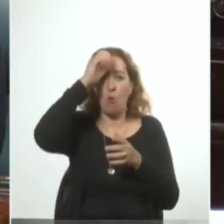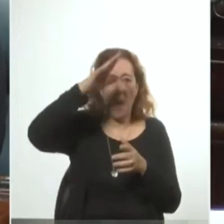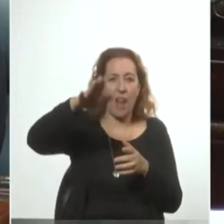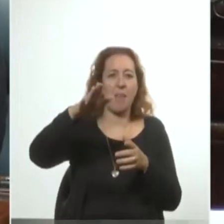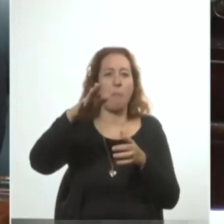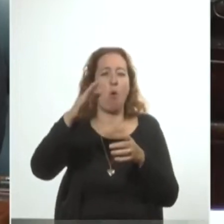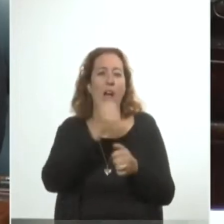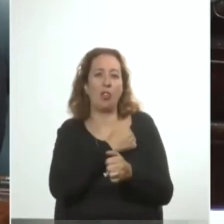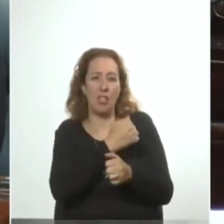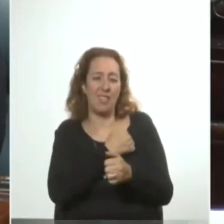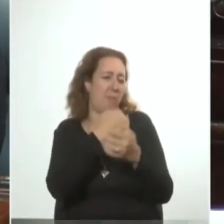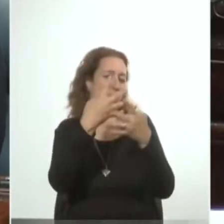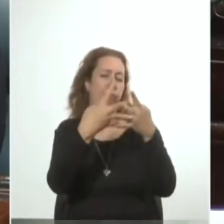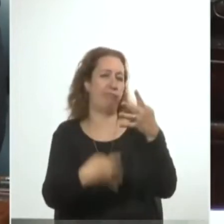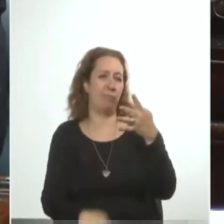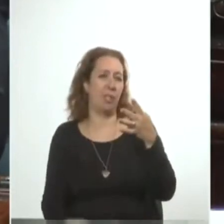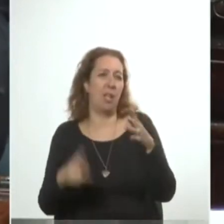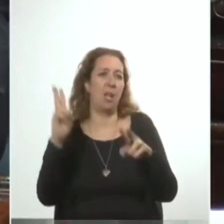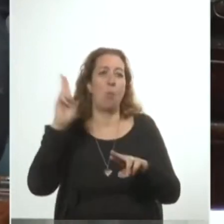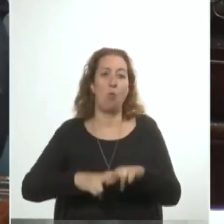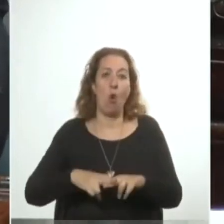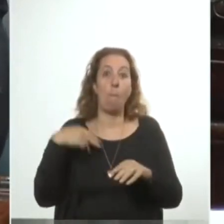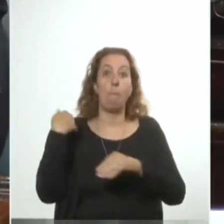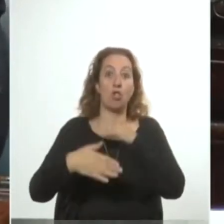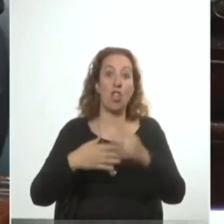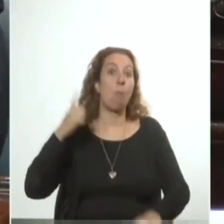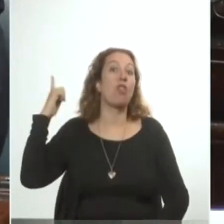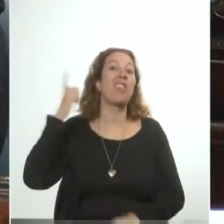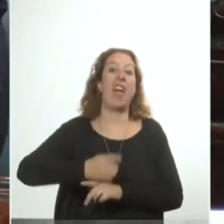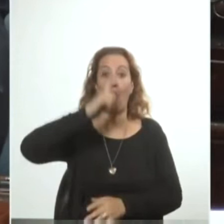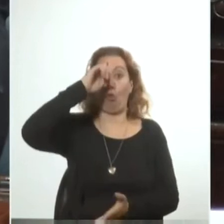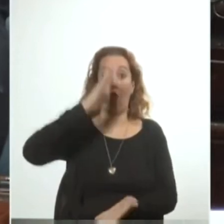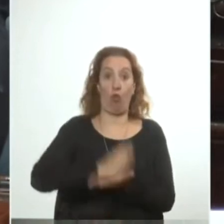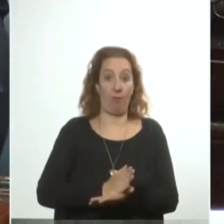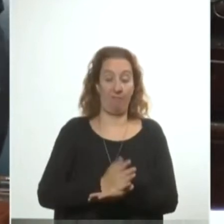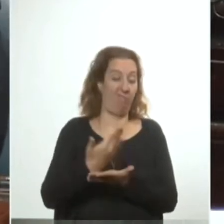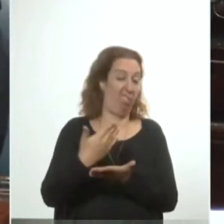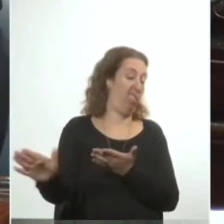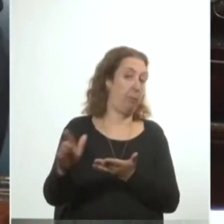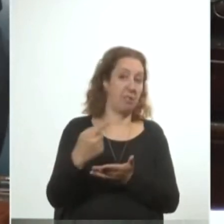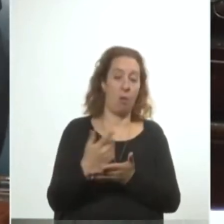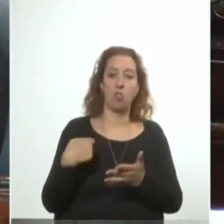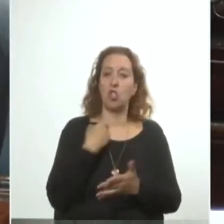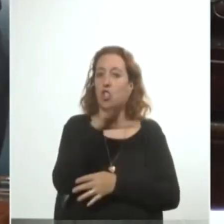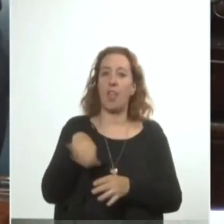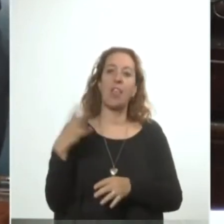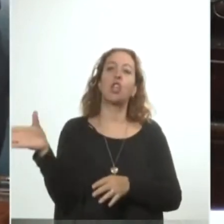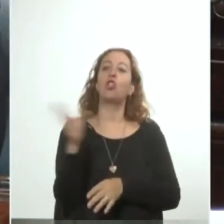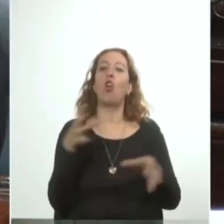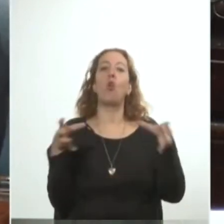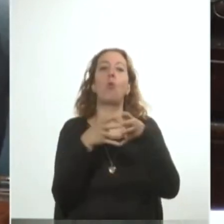etc. Y murió procesado por dictador, despreciado por la sociedad y todo el espectro político